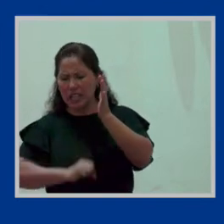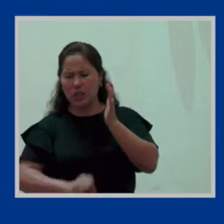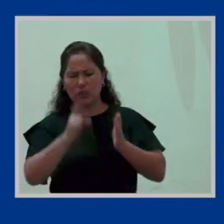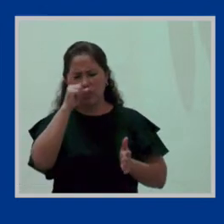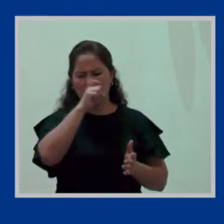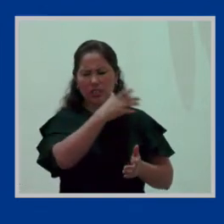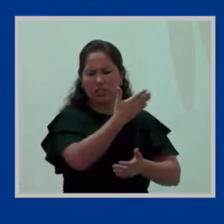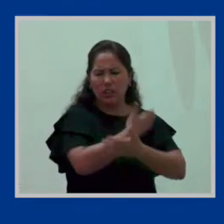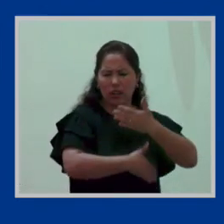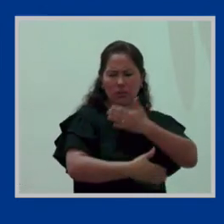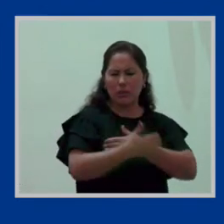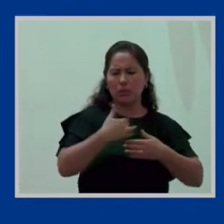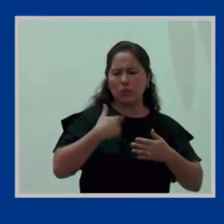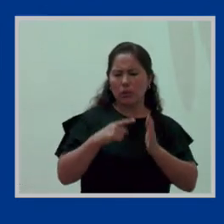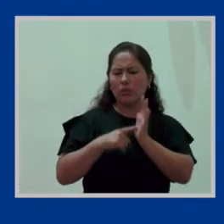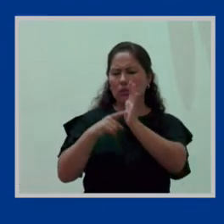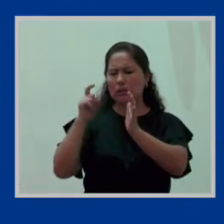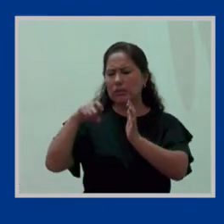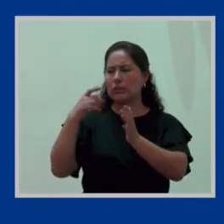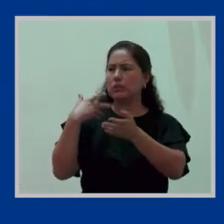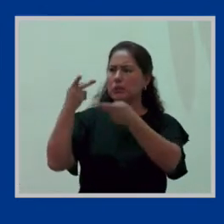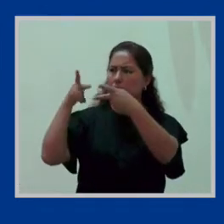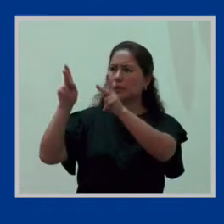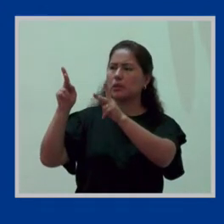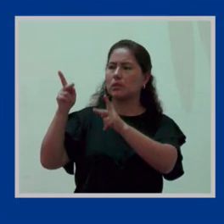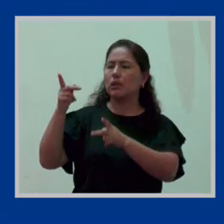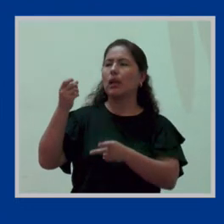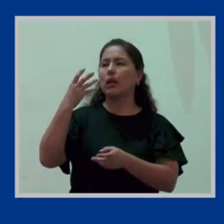hija para poder utilizar la licencia.